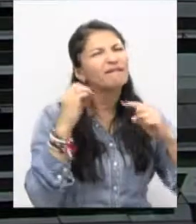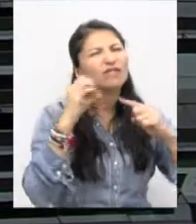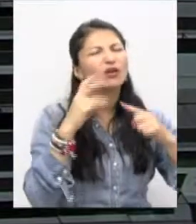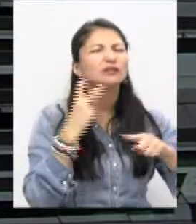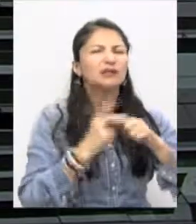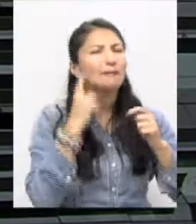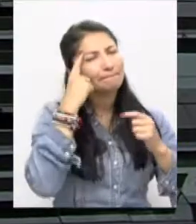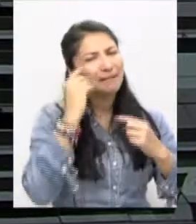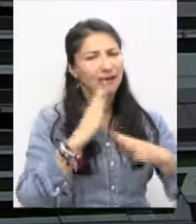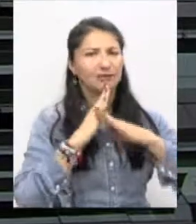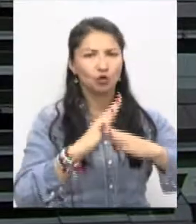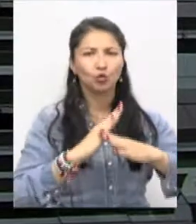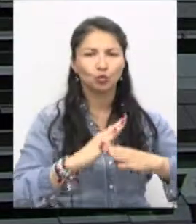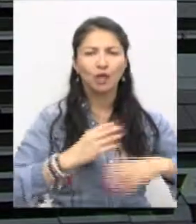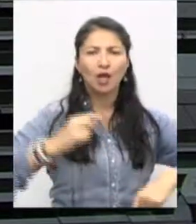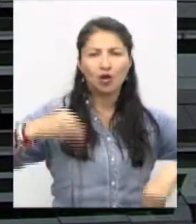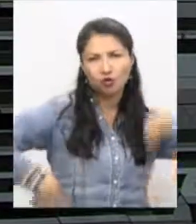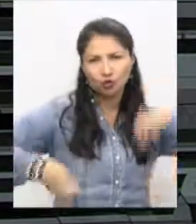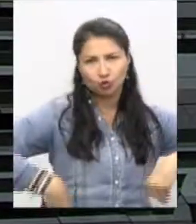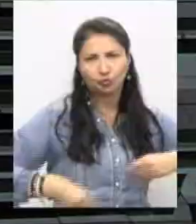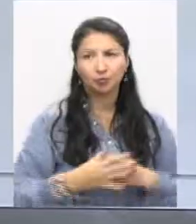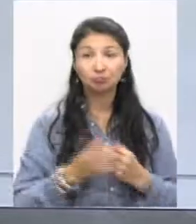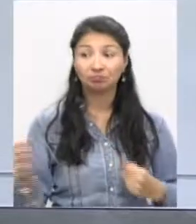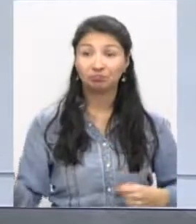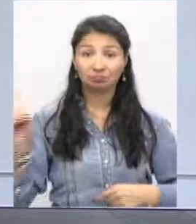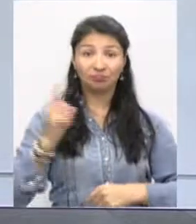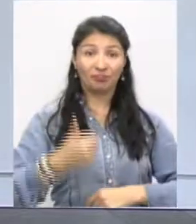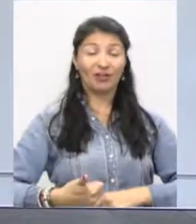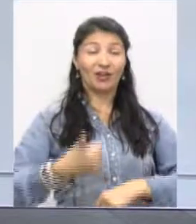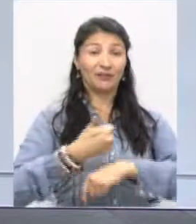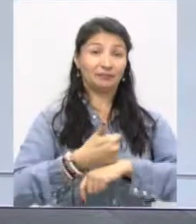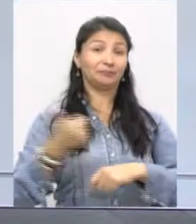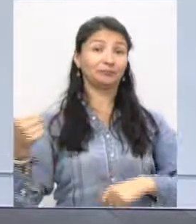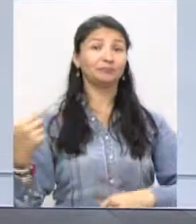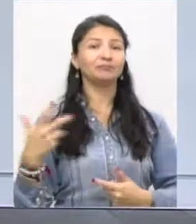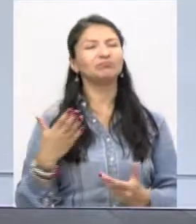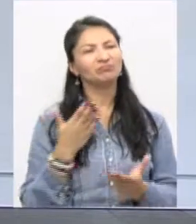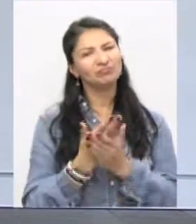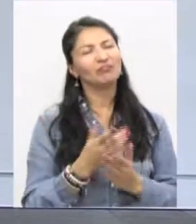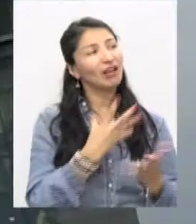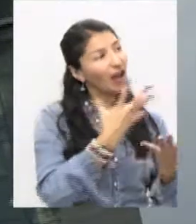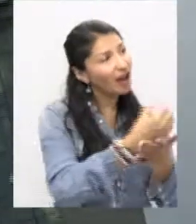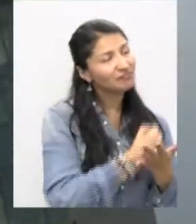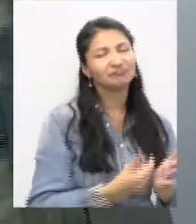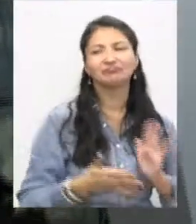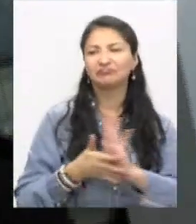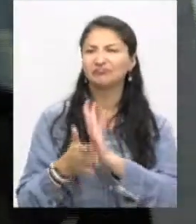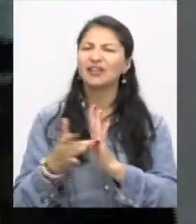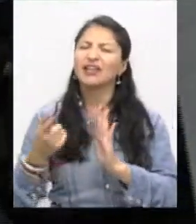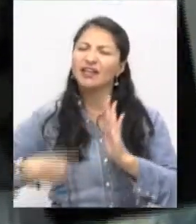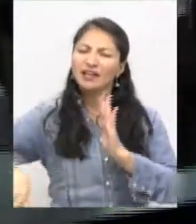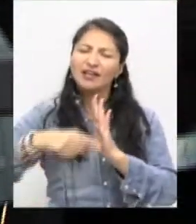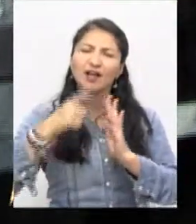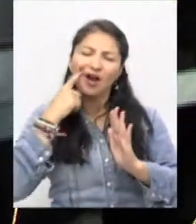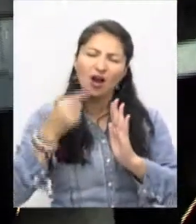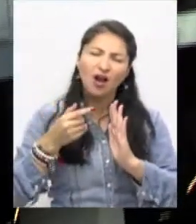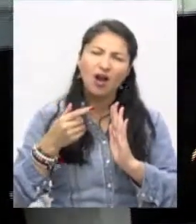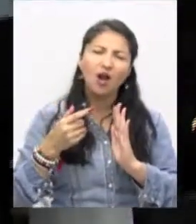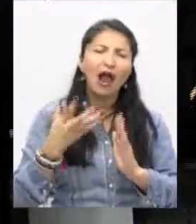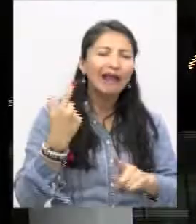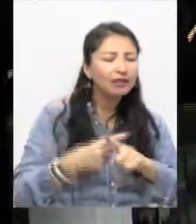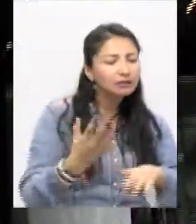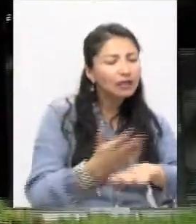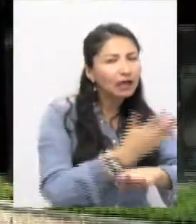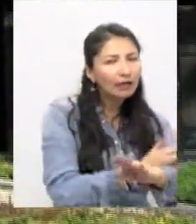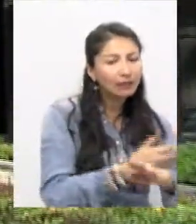lucha contra la corrupción y blanqueo de capitales. El jefe del órgano de control fiscal en Colombia presentó un balance de las auditorías